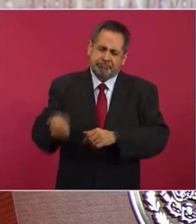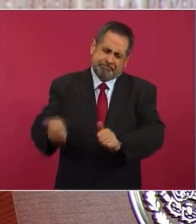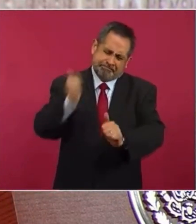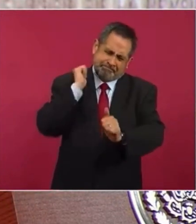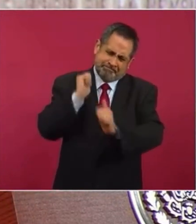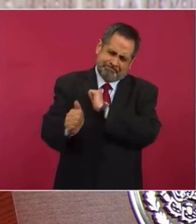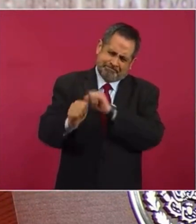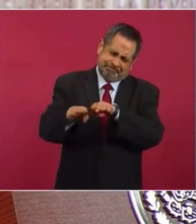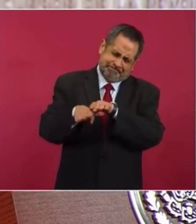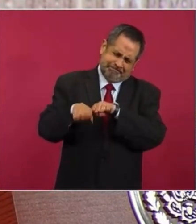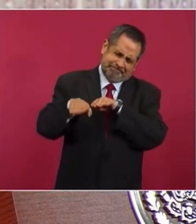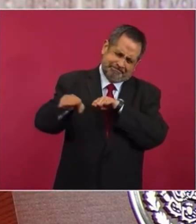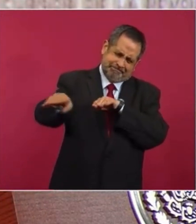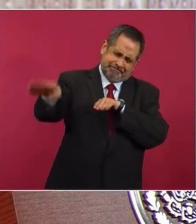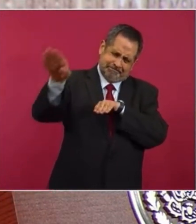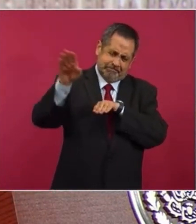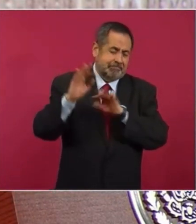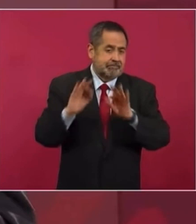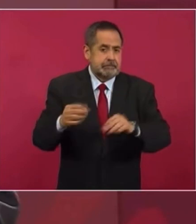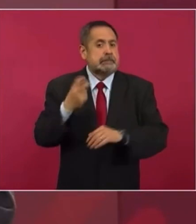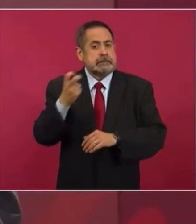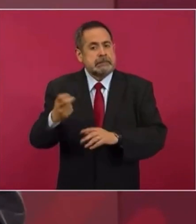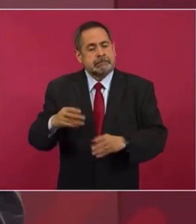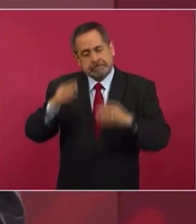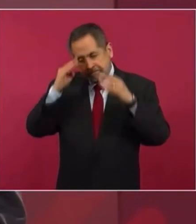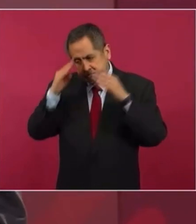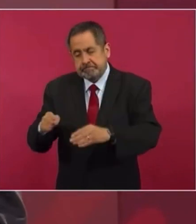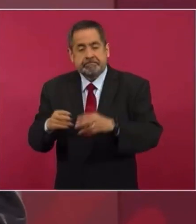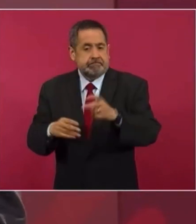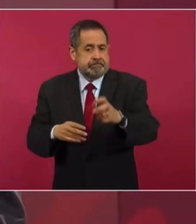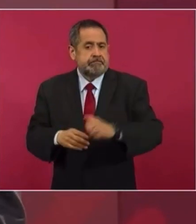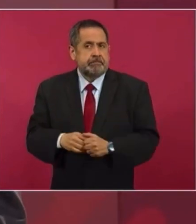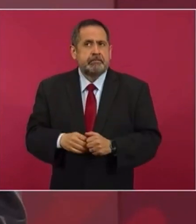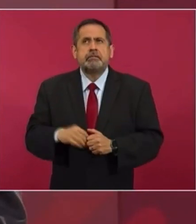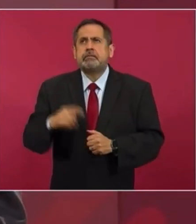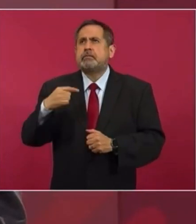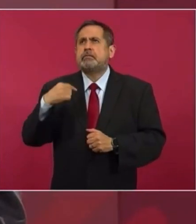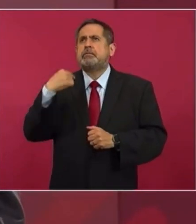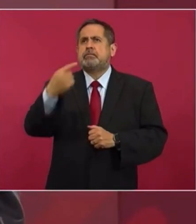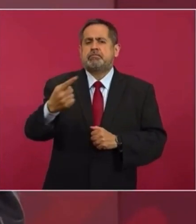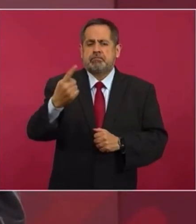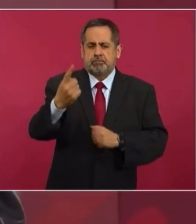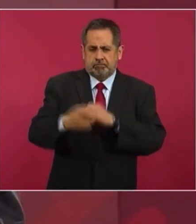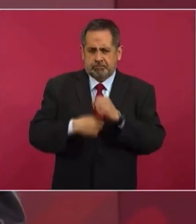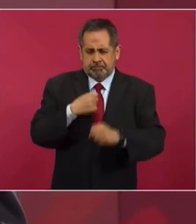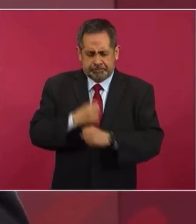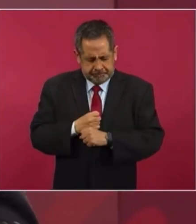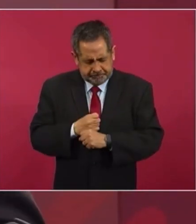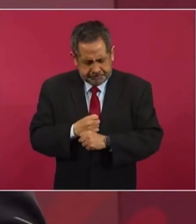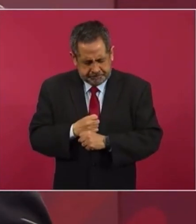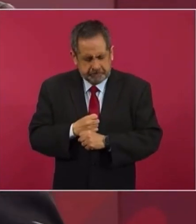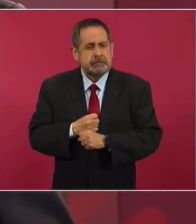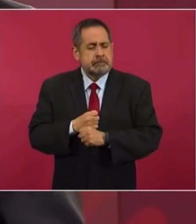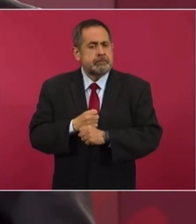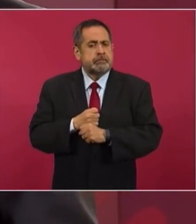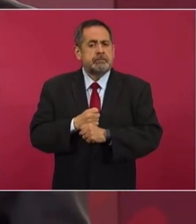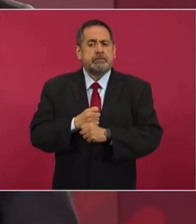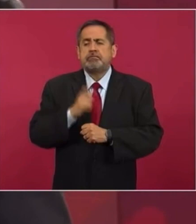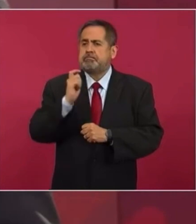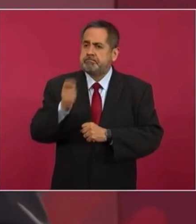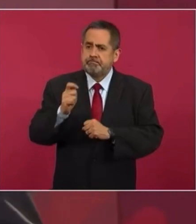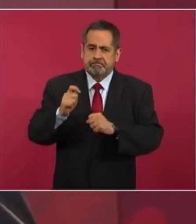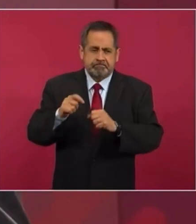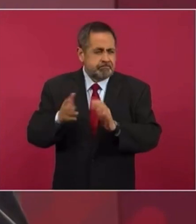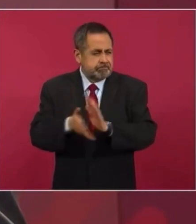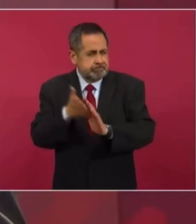estamos trabajando en eso. Pero el año que viene tenemos que terminar la de